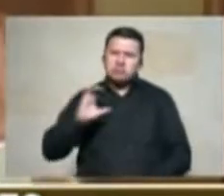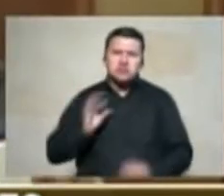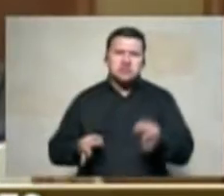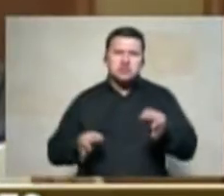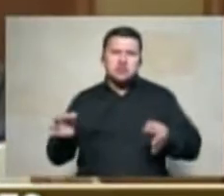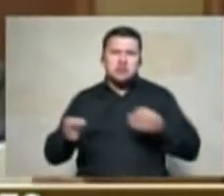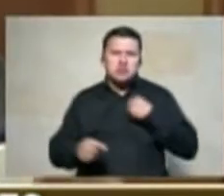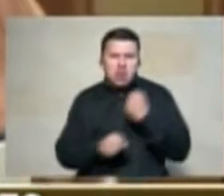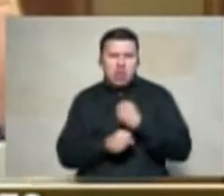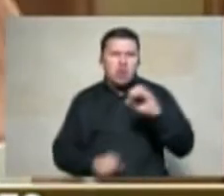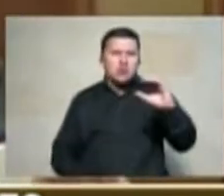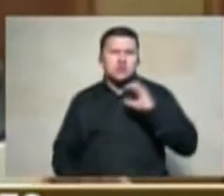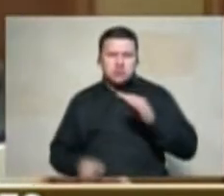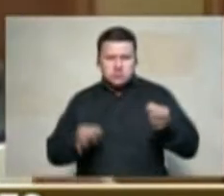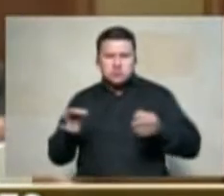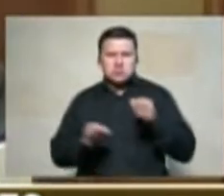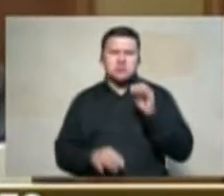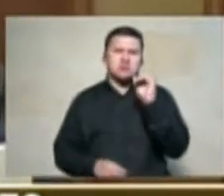seguridad social